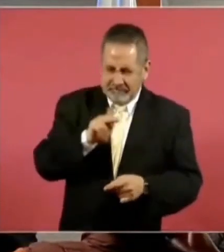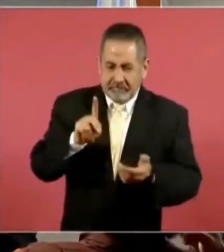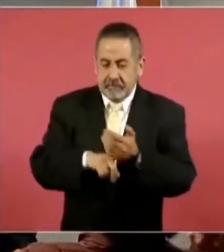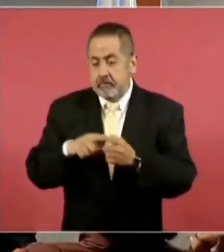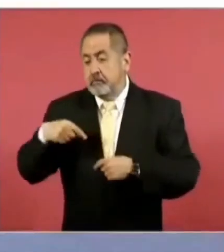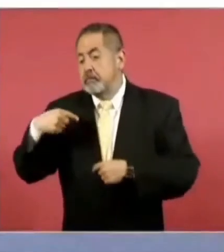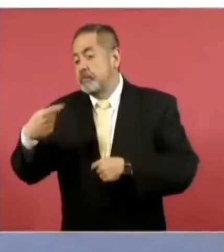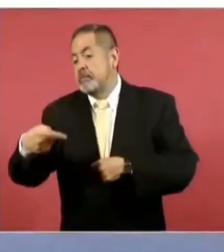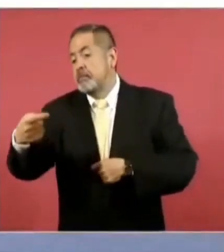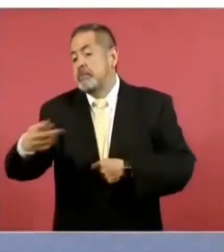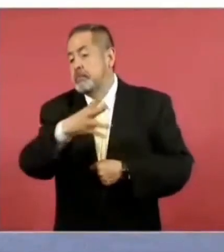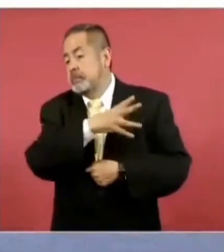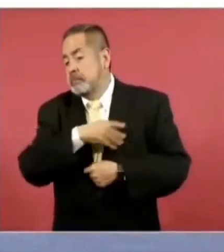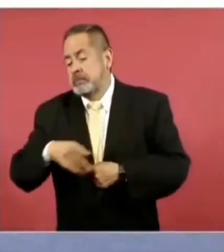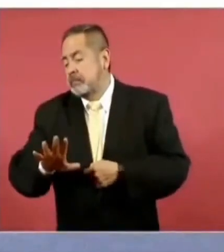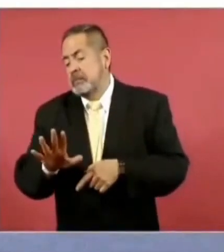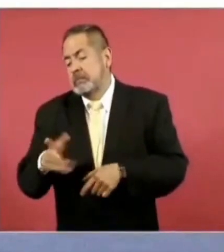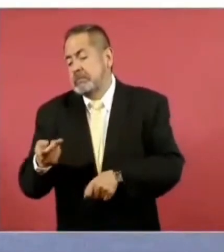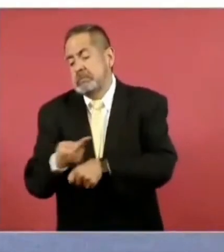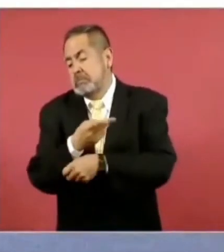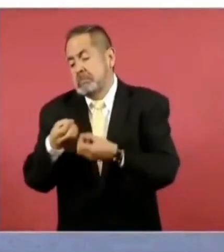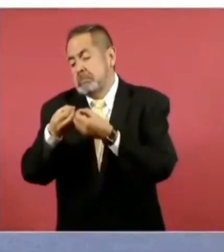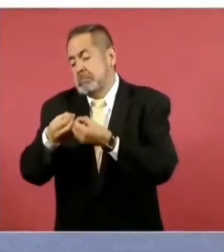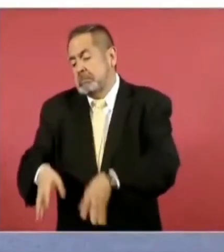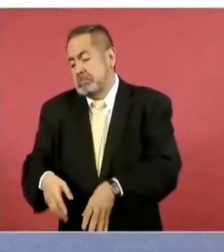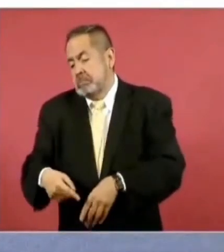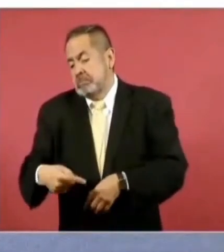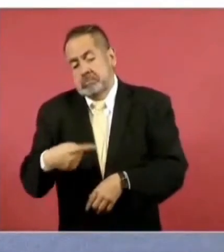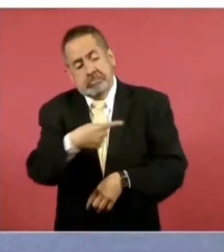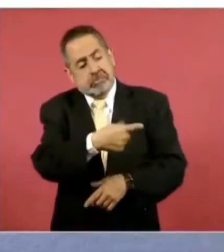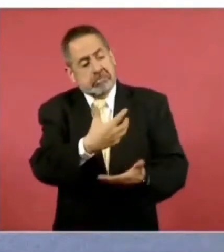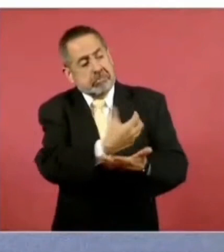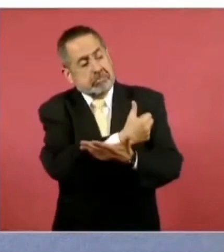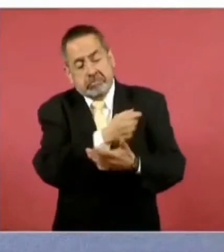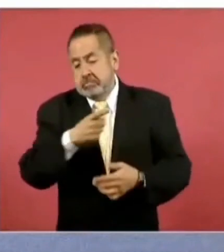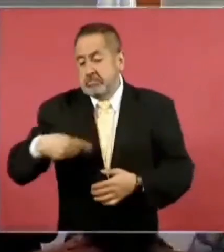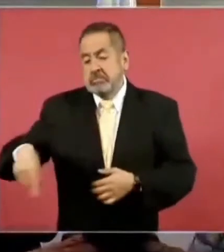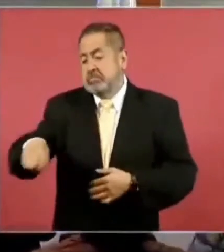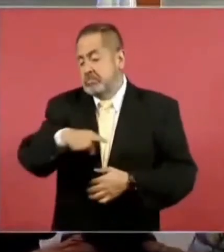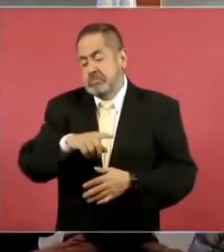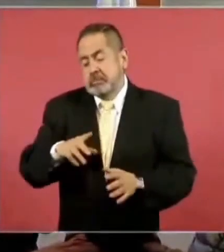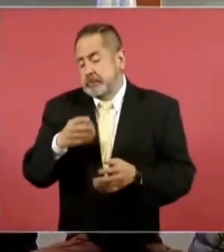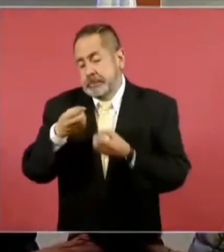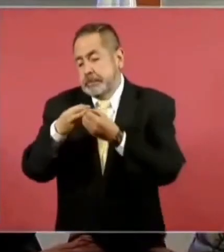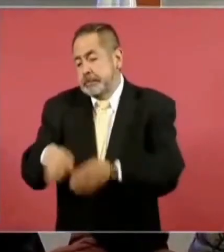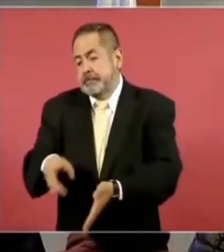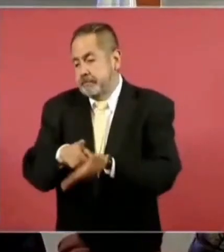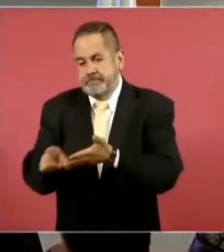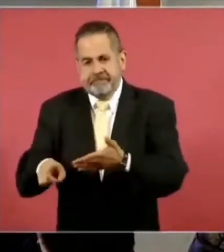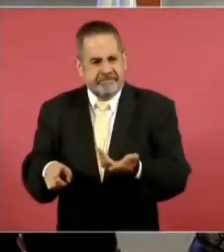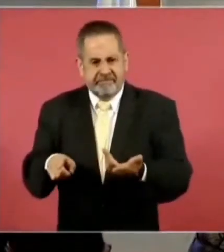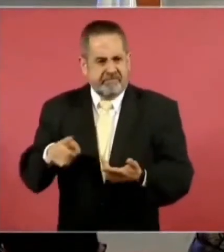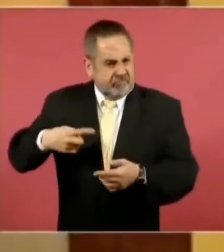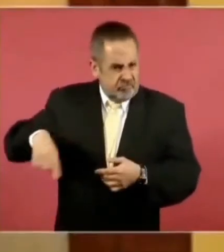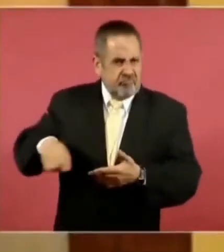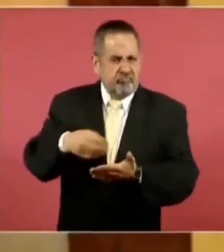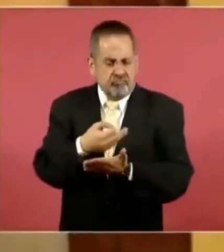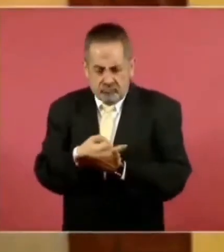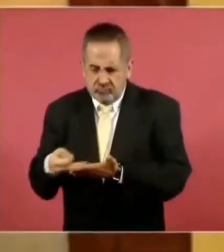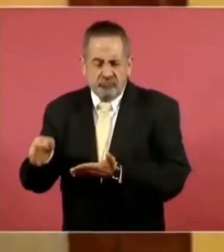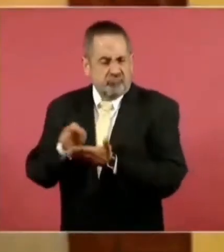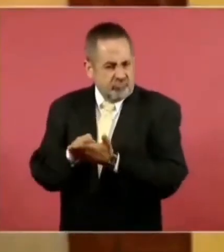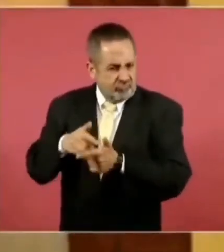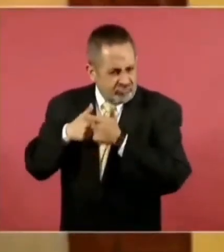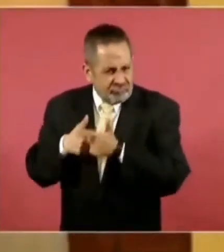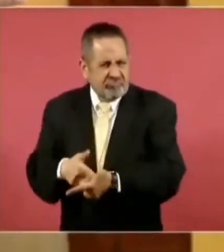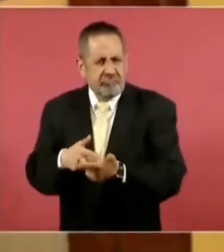hijos privándolos de un buen derecho que más valientes, más patriotas y sufridos que nosotros